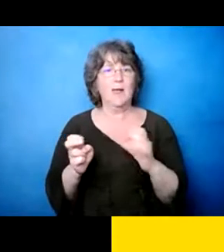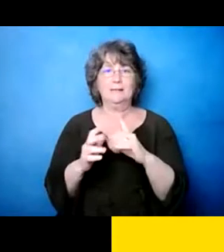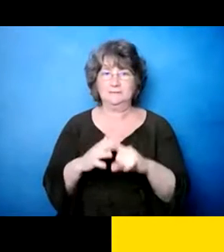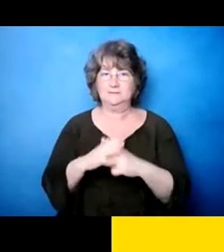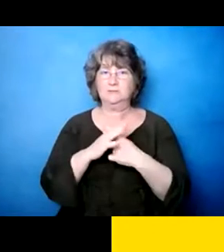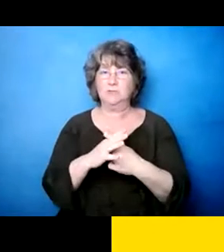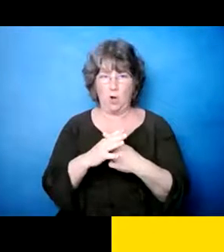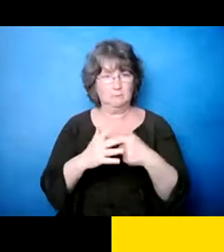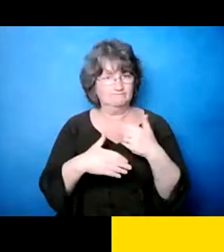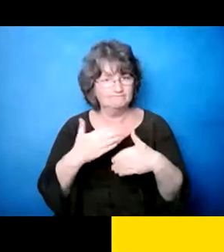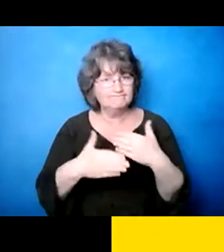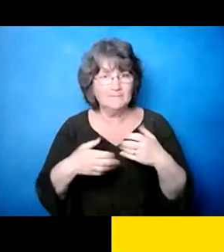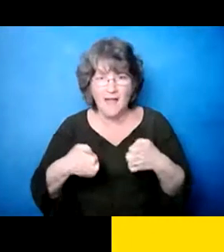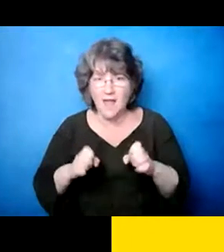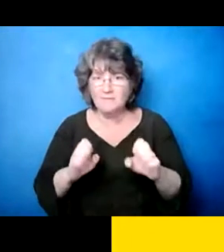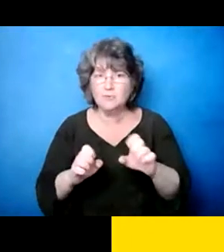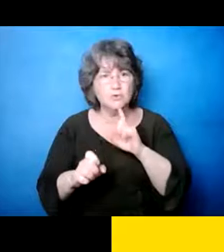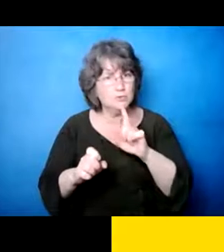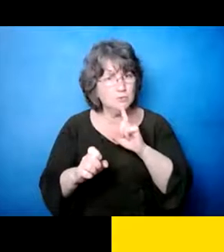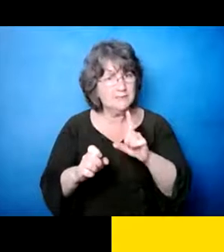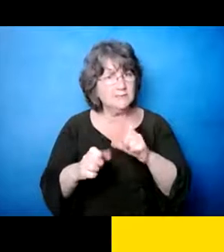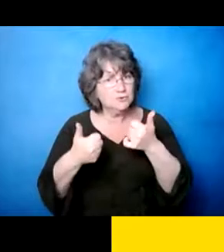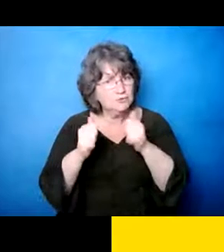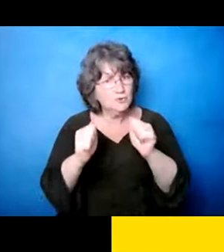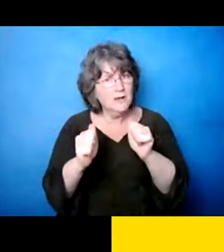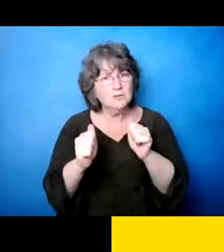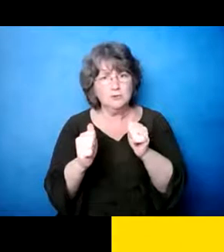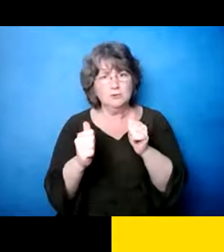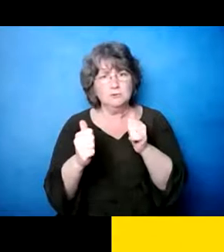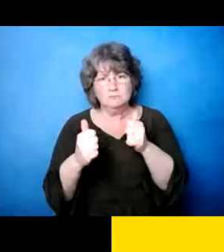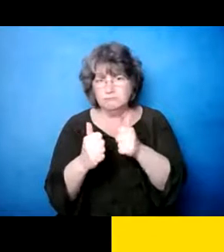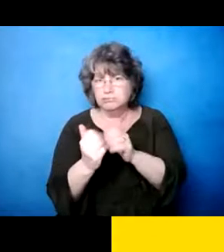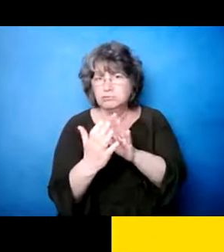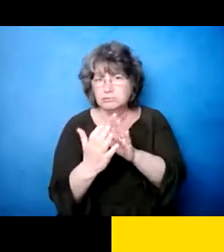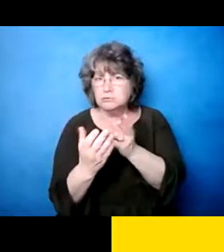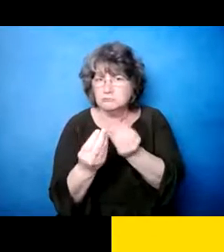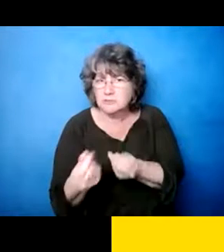en esas, en esas cosas. Eh, así que poder, eh,